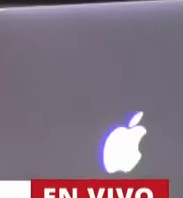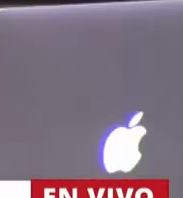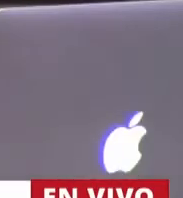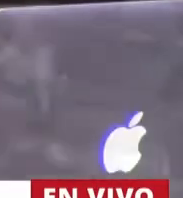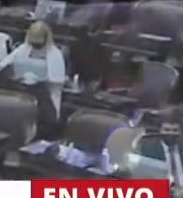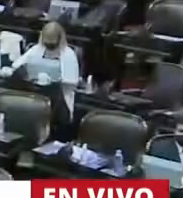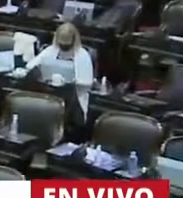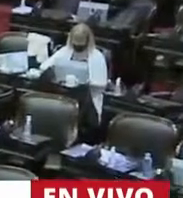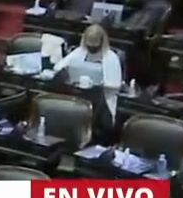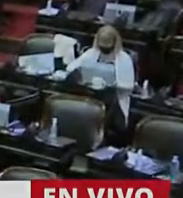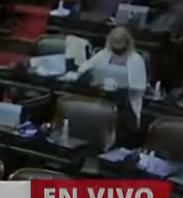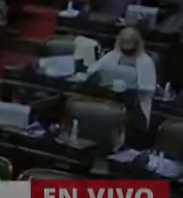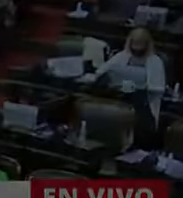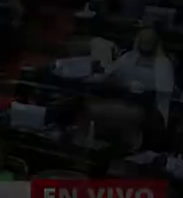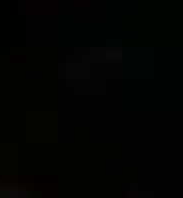Gracias diputado La Espina.